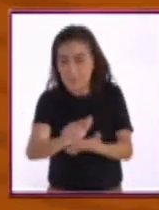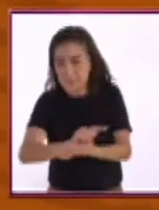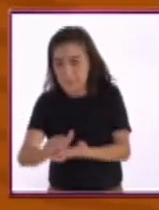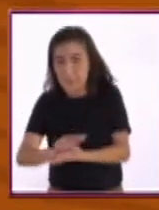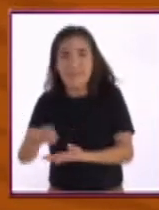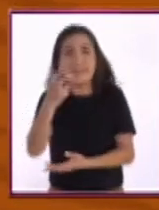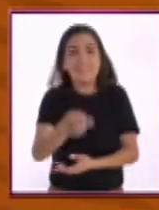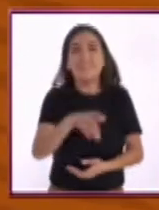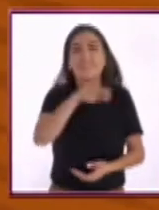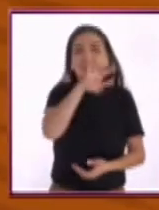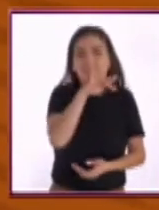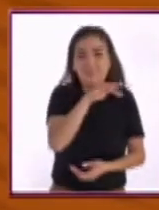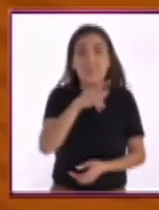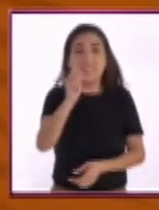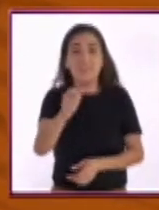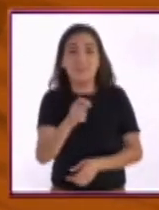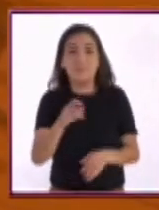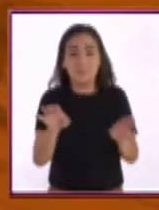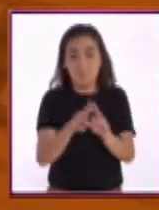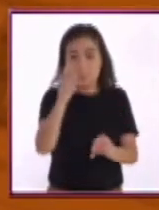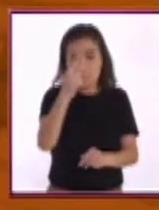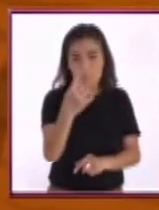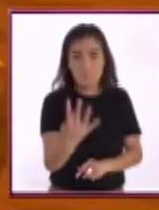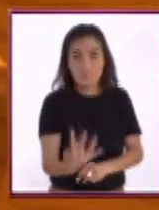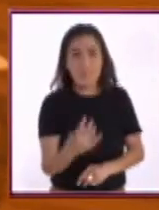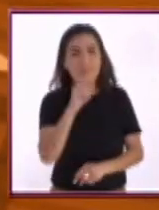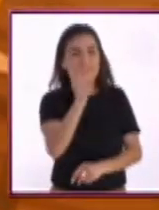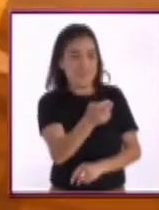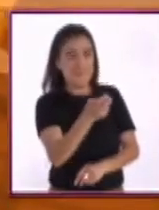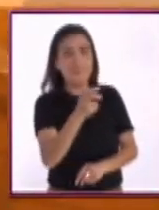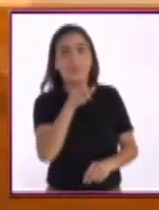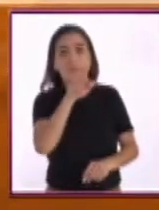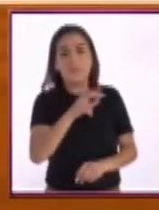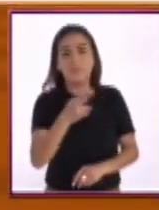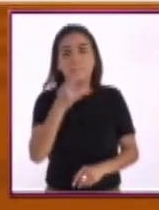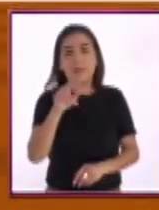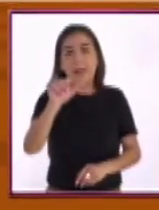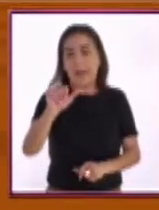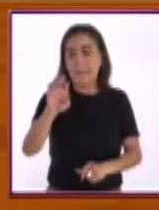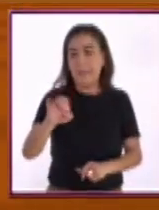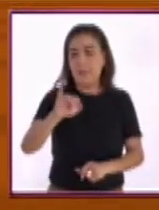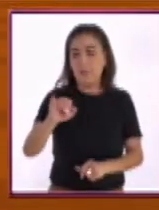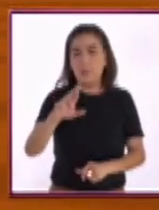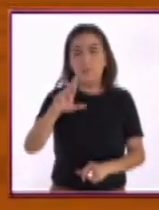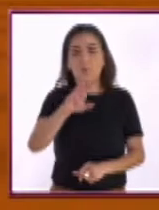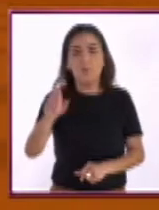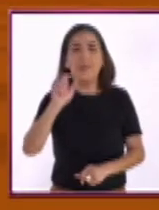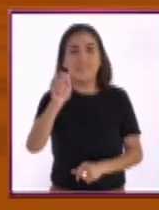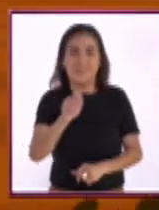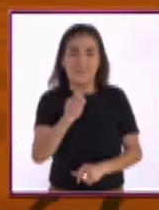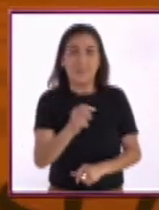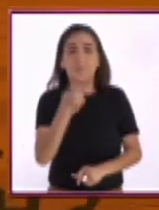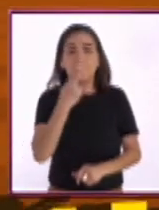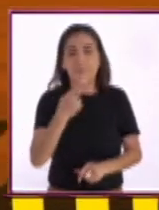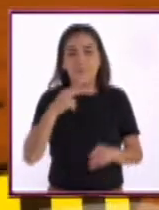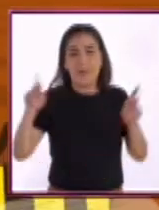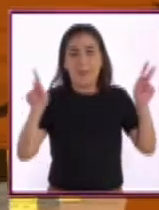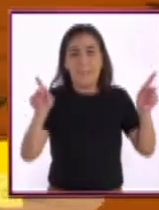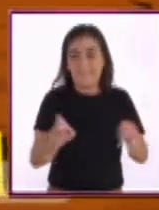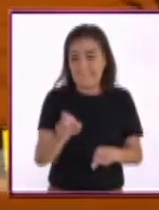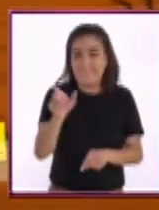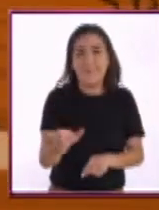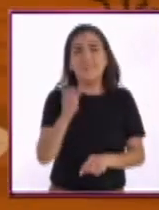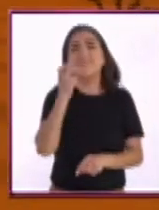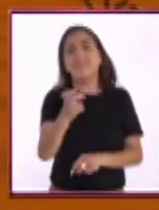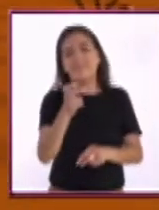todo y los campos de flores de donde se alimentan, una cuarta parte de los abejorros, que son un tipo de abejas, están en peligro de